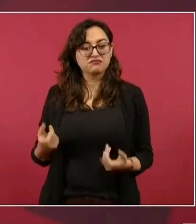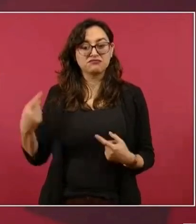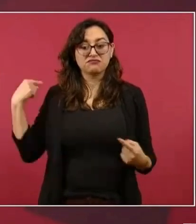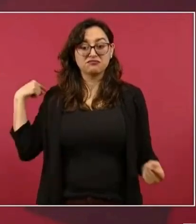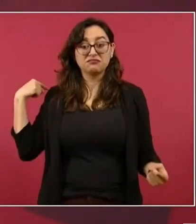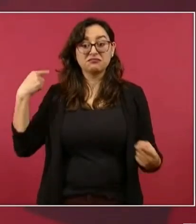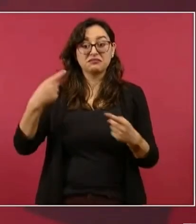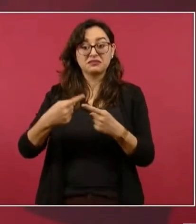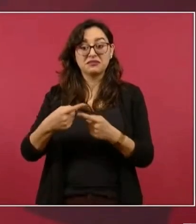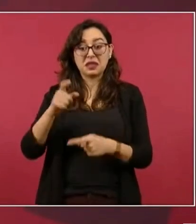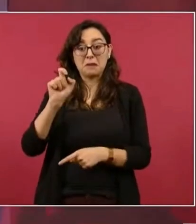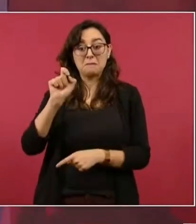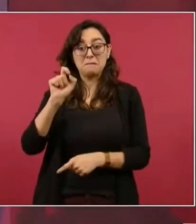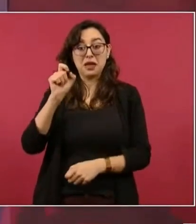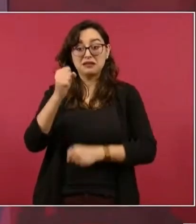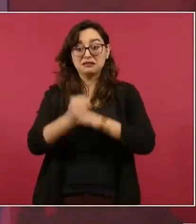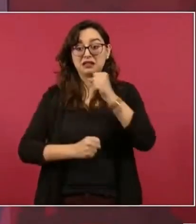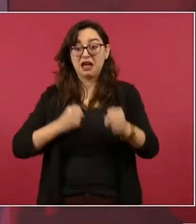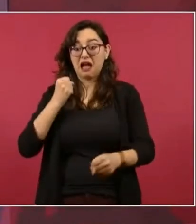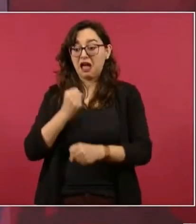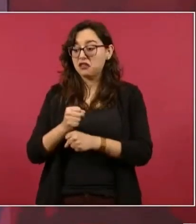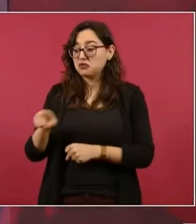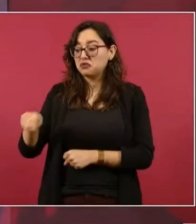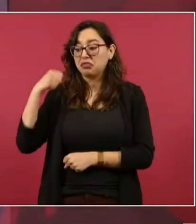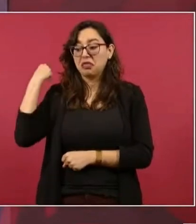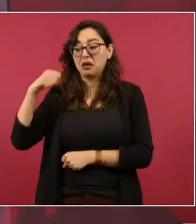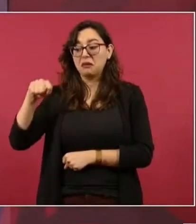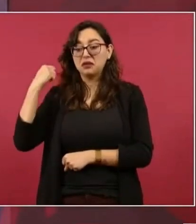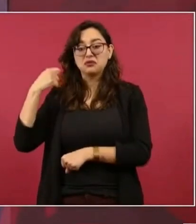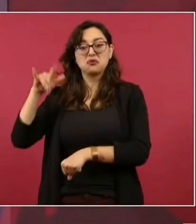el principal productor de petróleo del país.